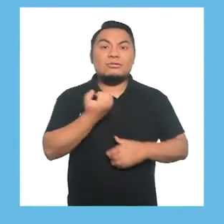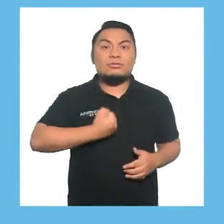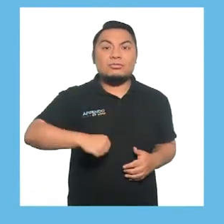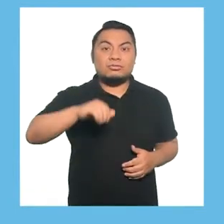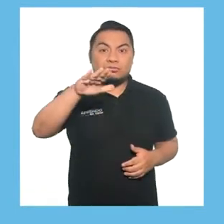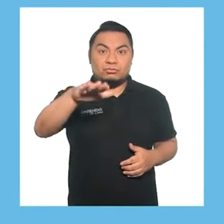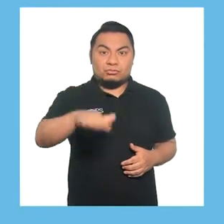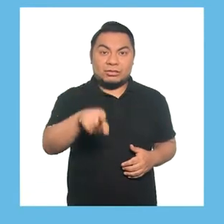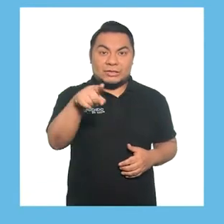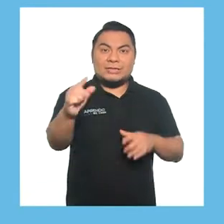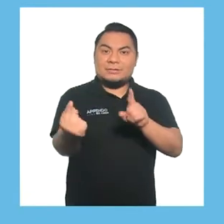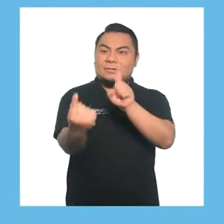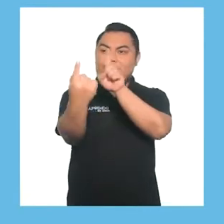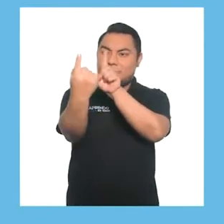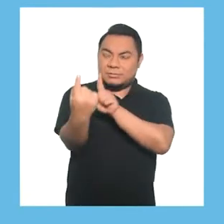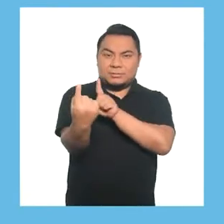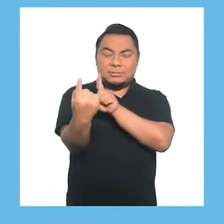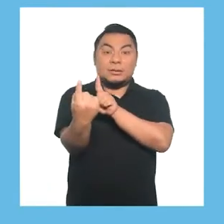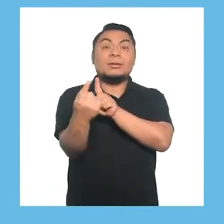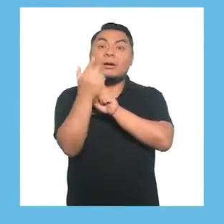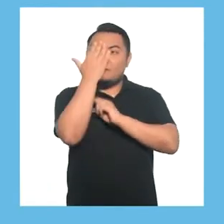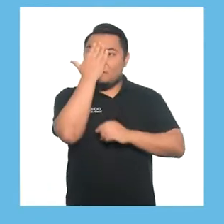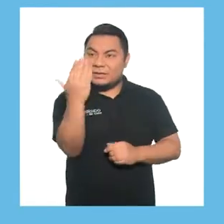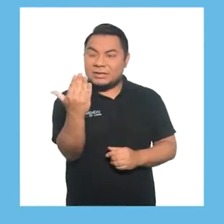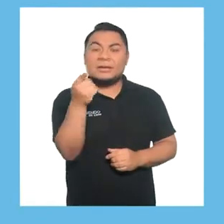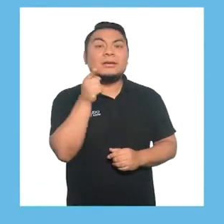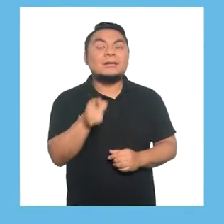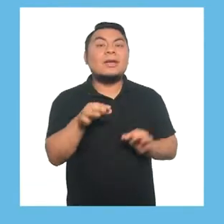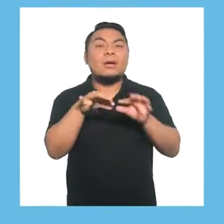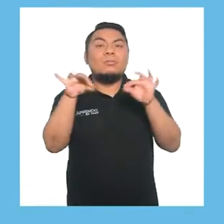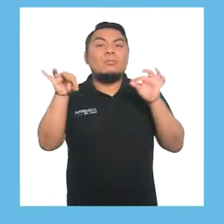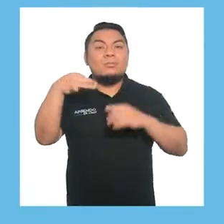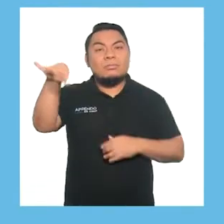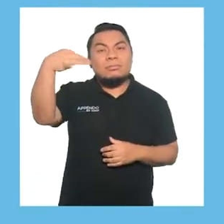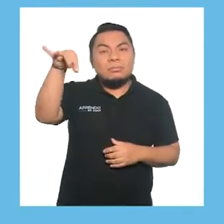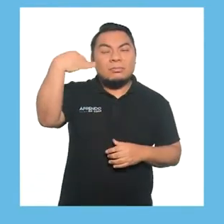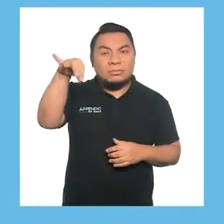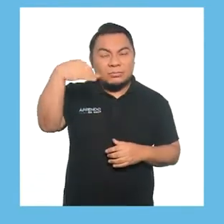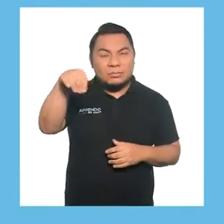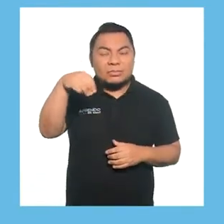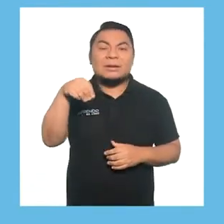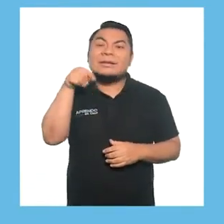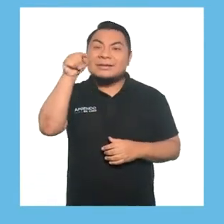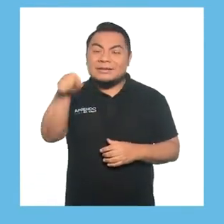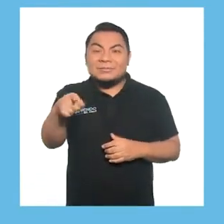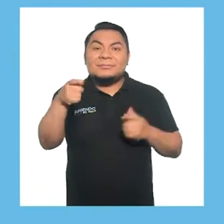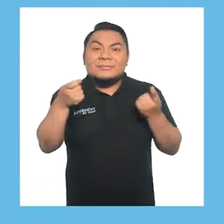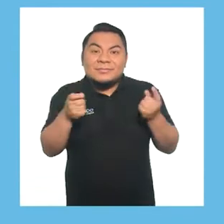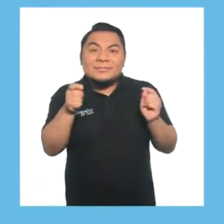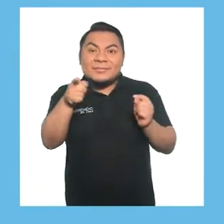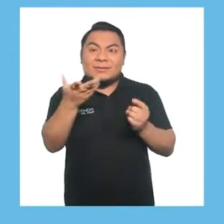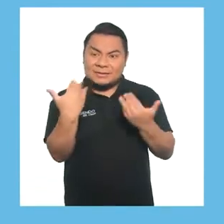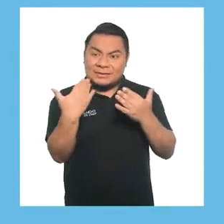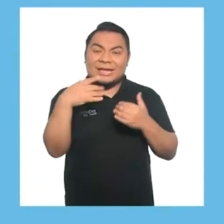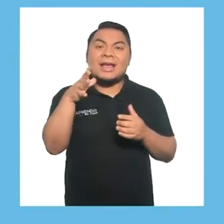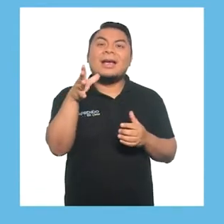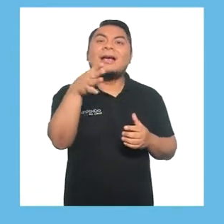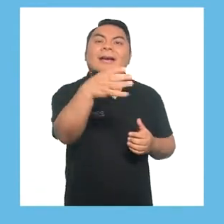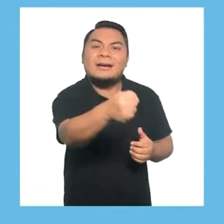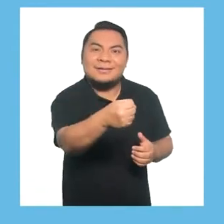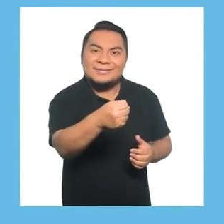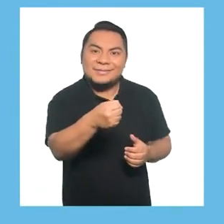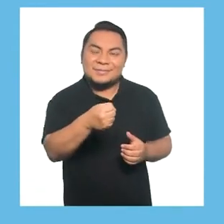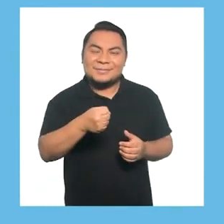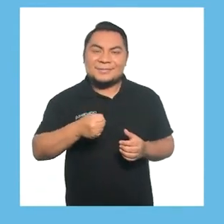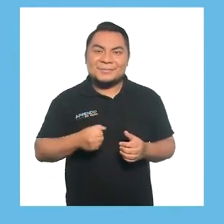niña o niño y mueve el pañuelo cerca de ella o él para que intente atraparlo.